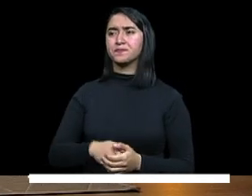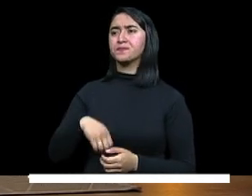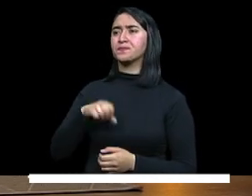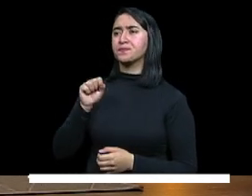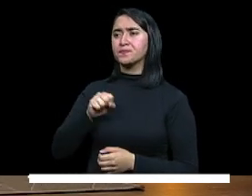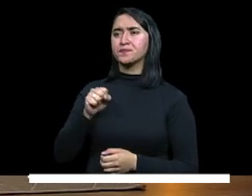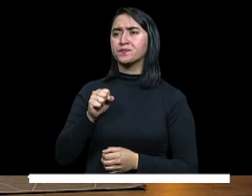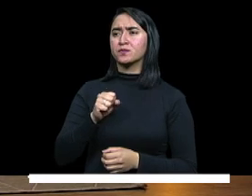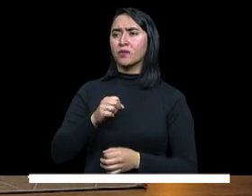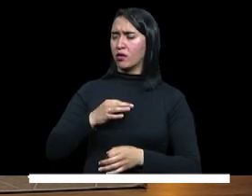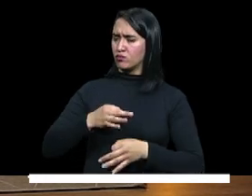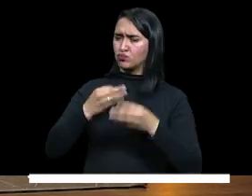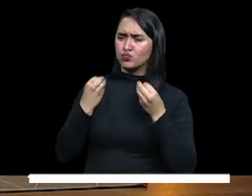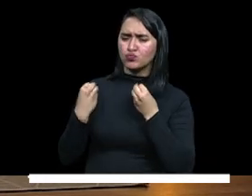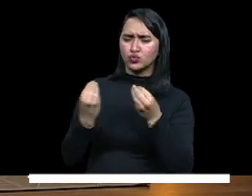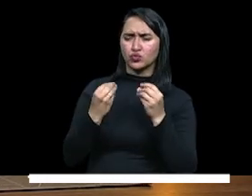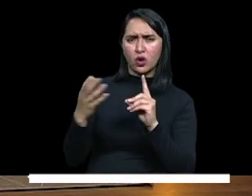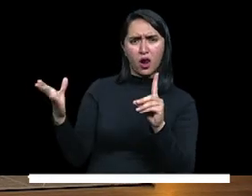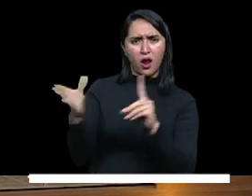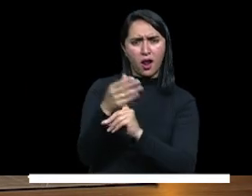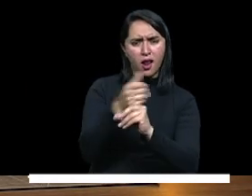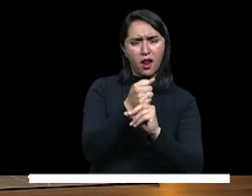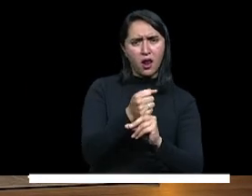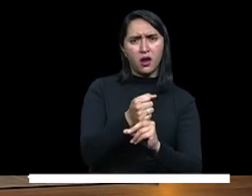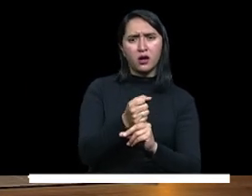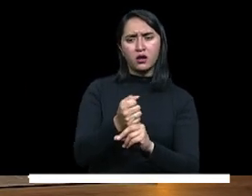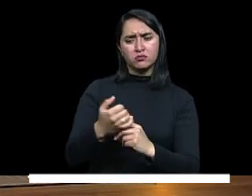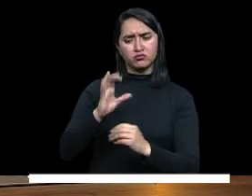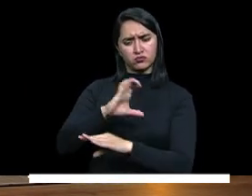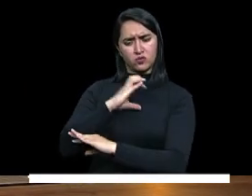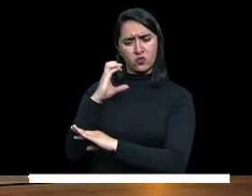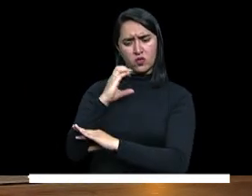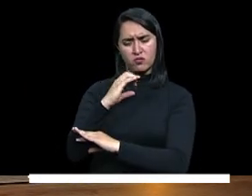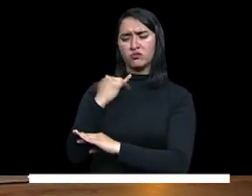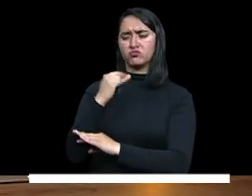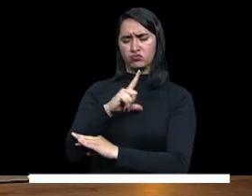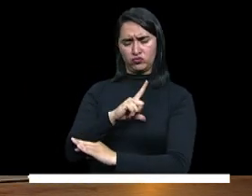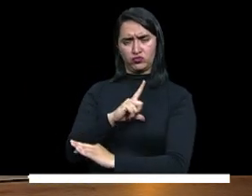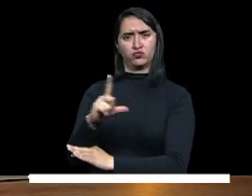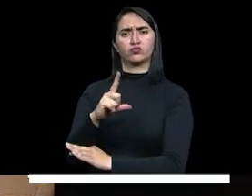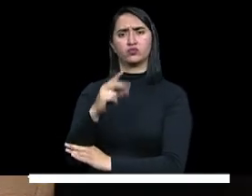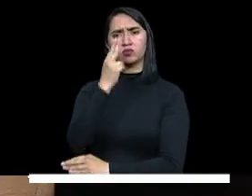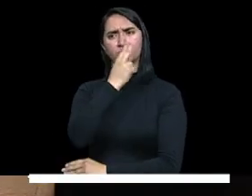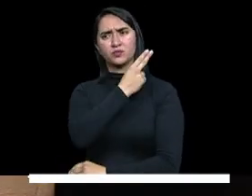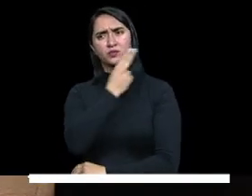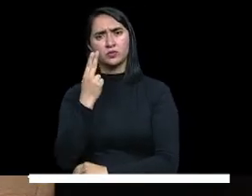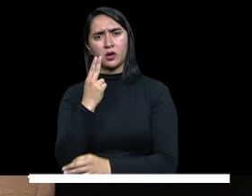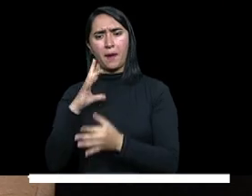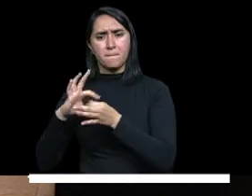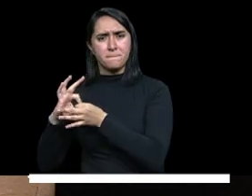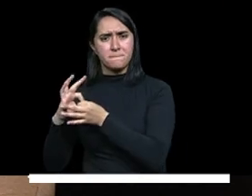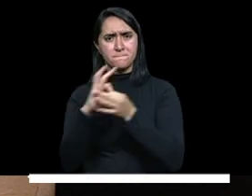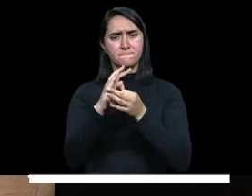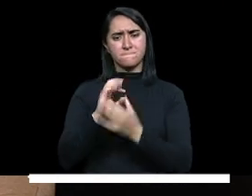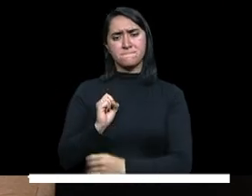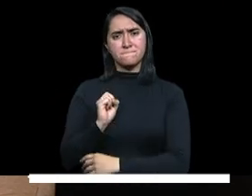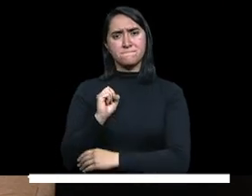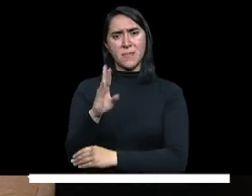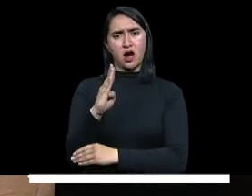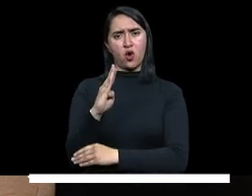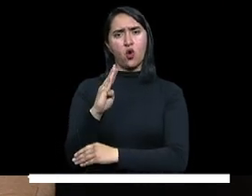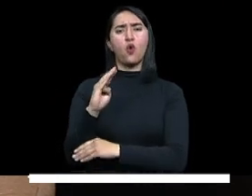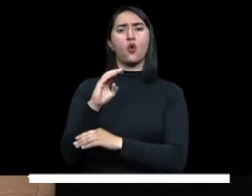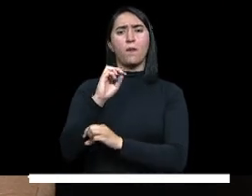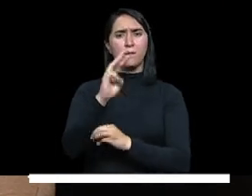se ha logrado mucho. Colombia viene liderando este compromiso en América Latina en alianza con el Banco Mundial, con